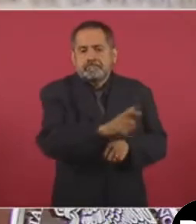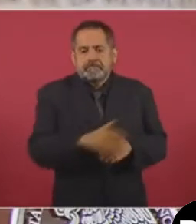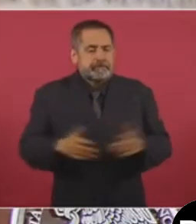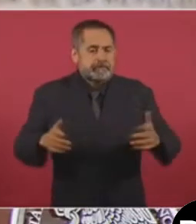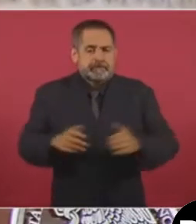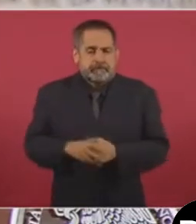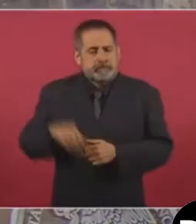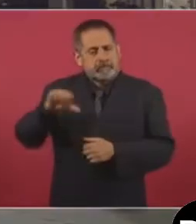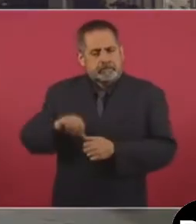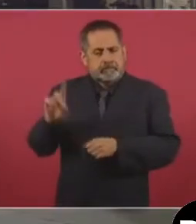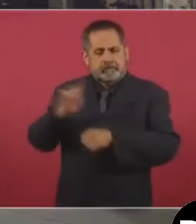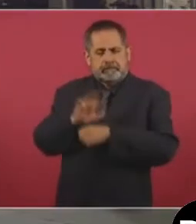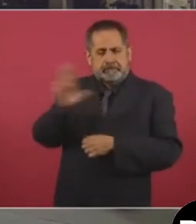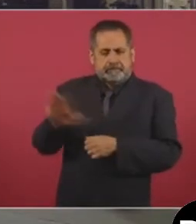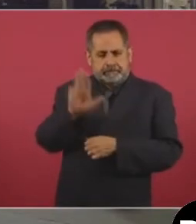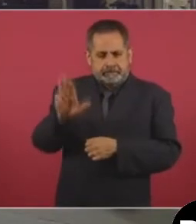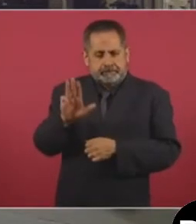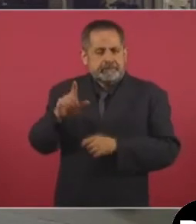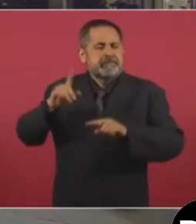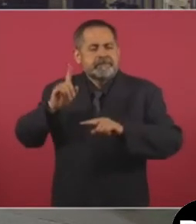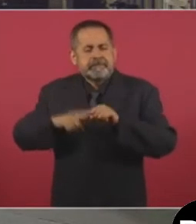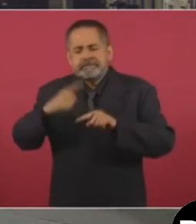miércoles de Quién es Quién es las mentiras, ayer vi,